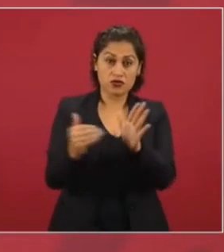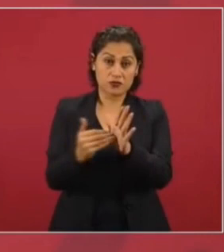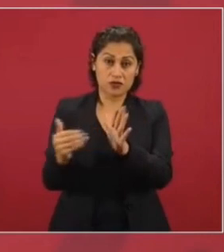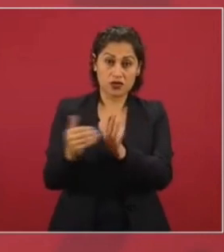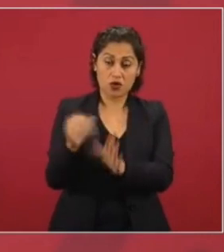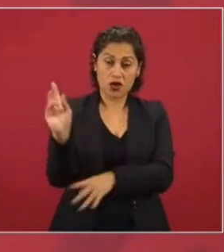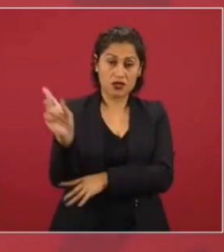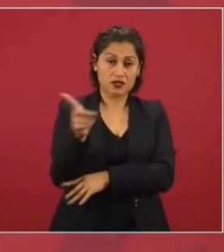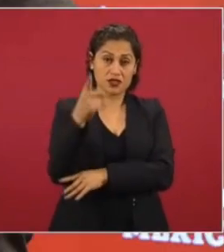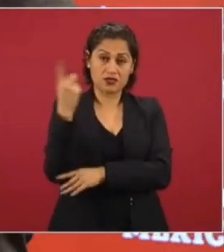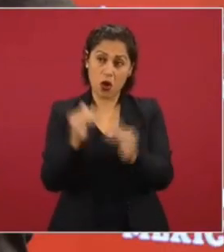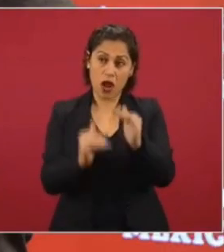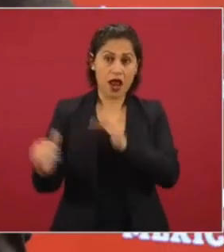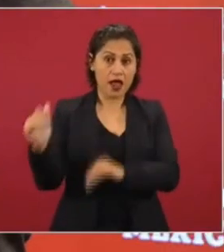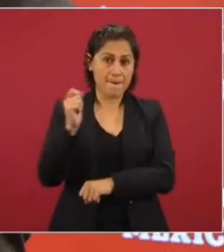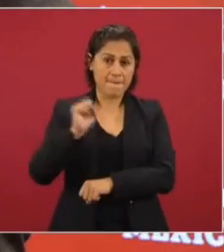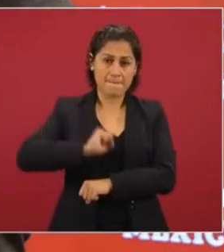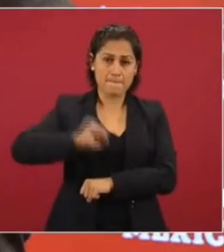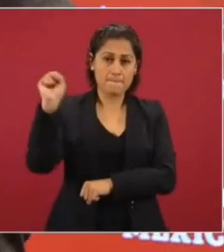costo real.